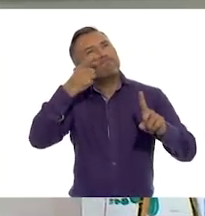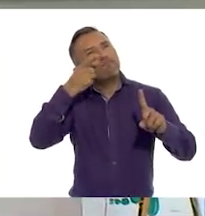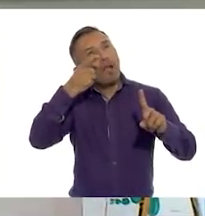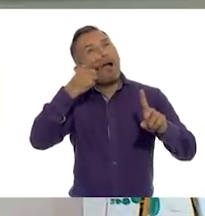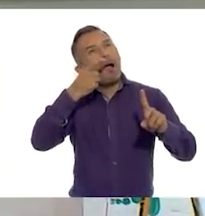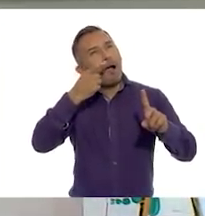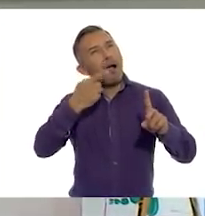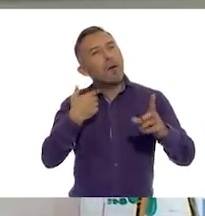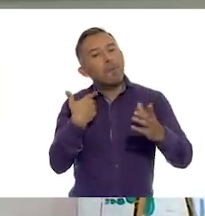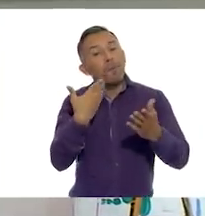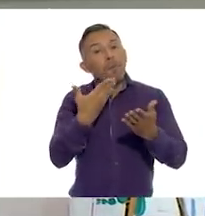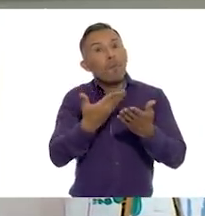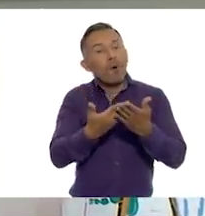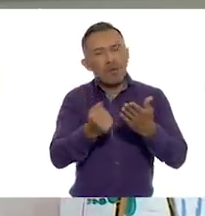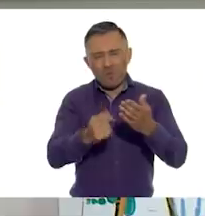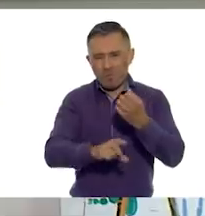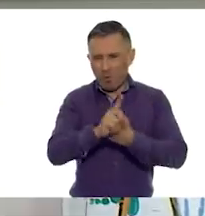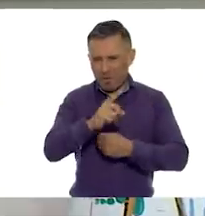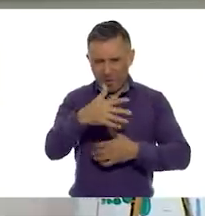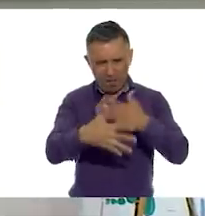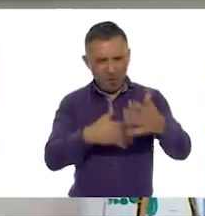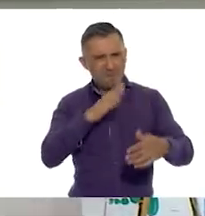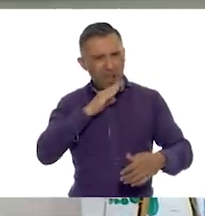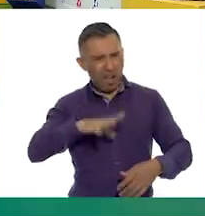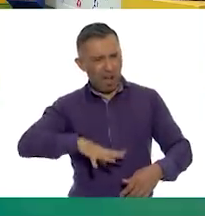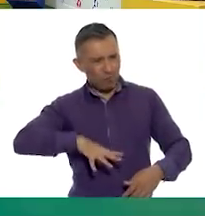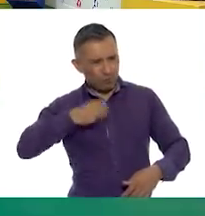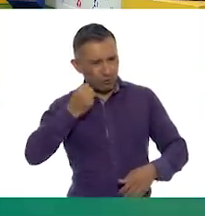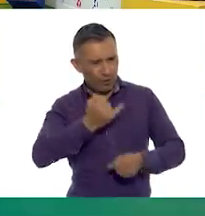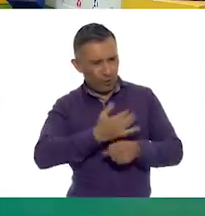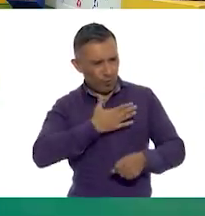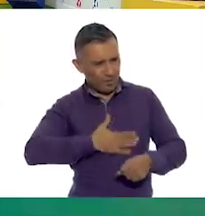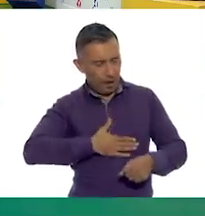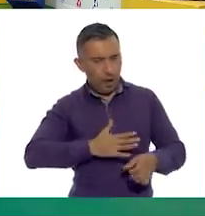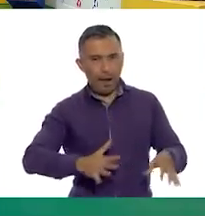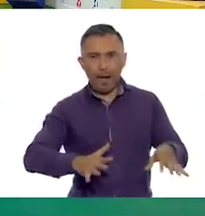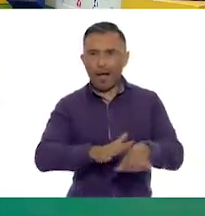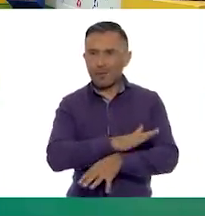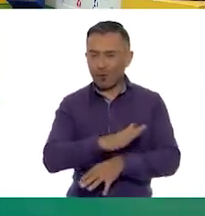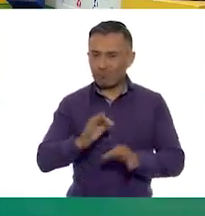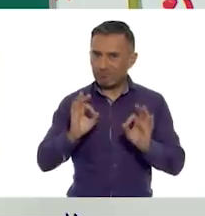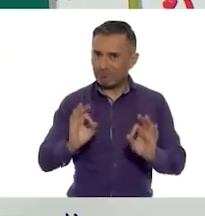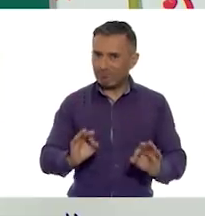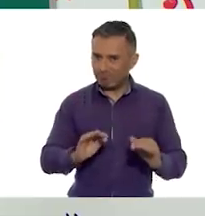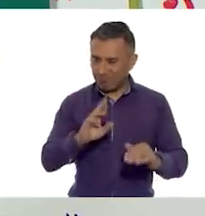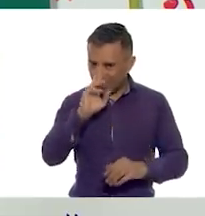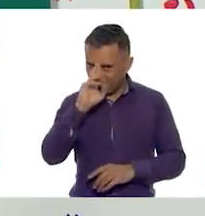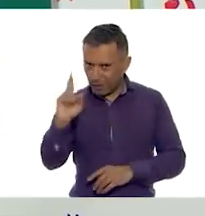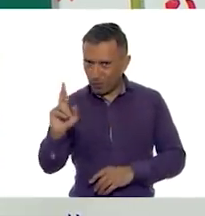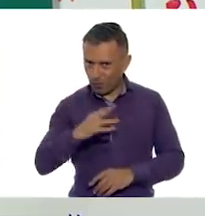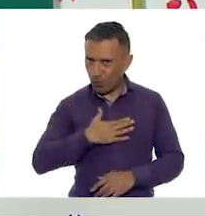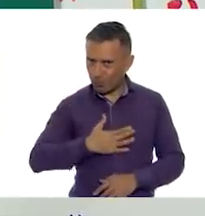cambiar de una situación injusta a una justa? Vamos a analizar tres situaciones. Vamos a ver si son